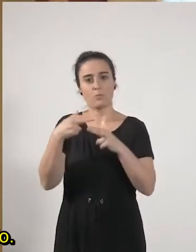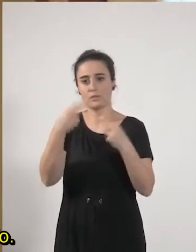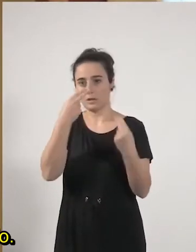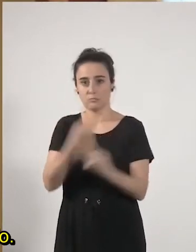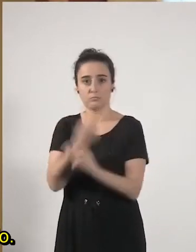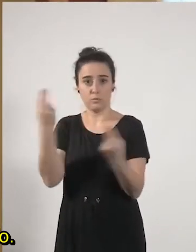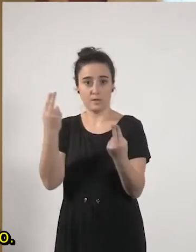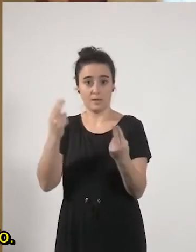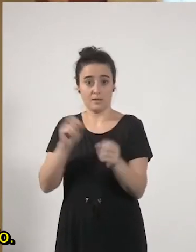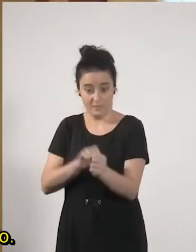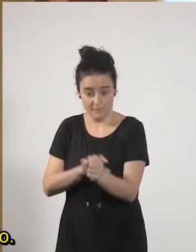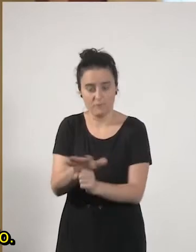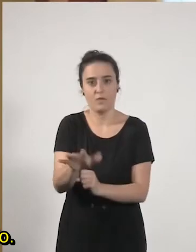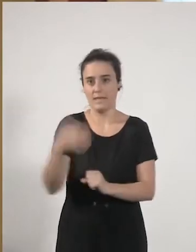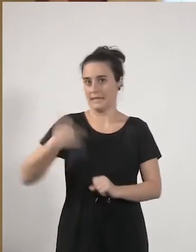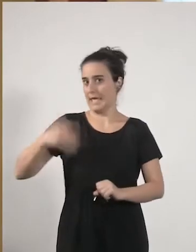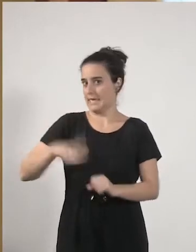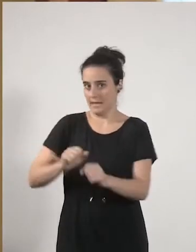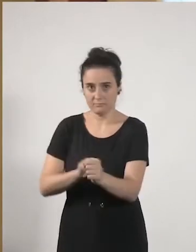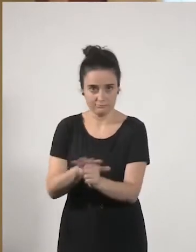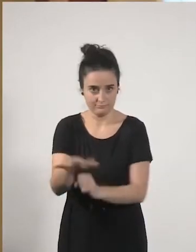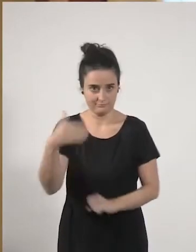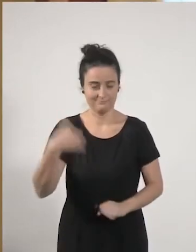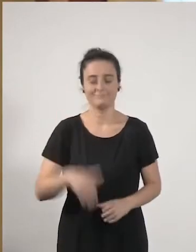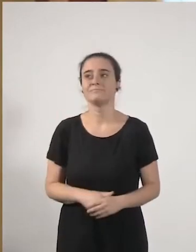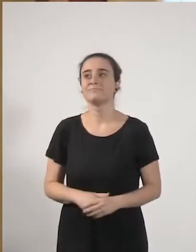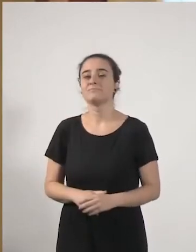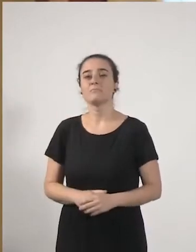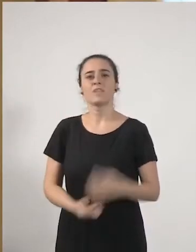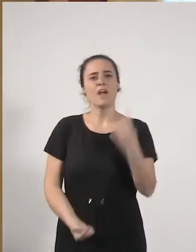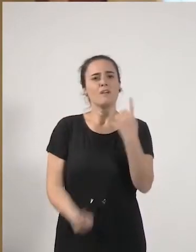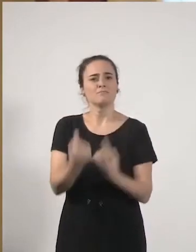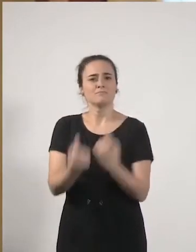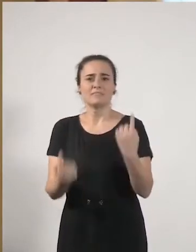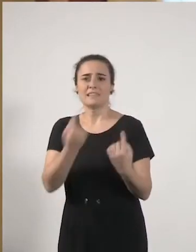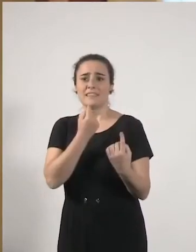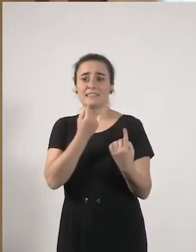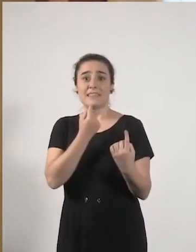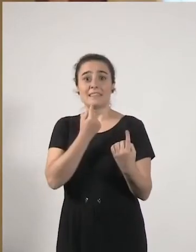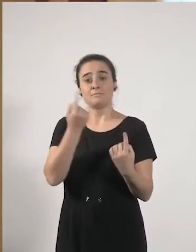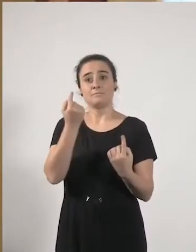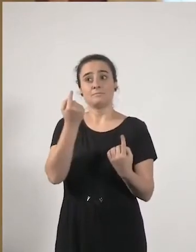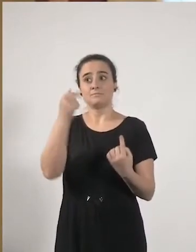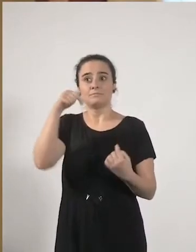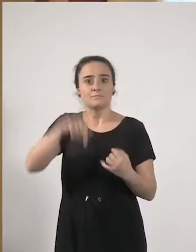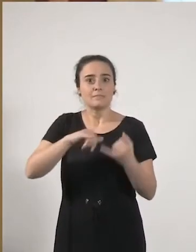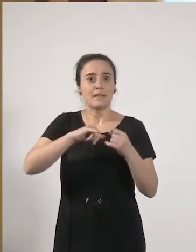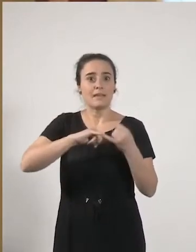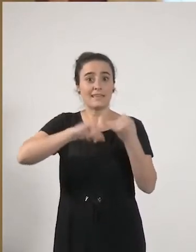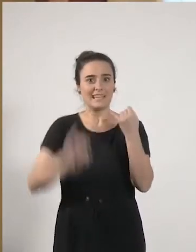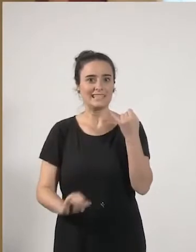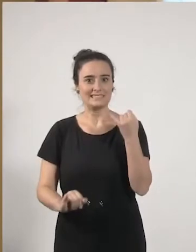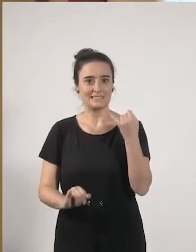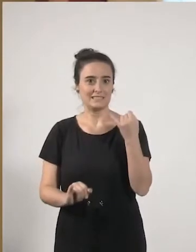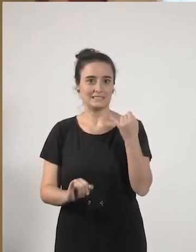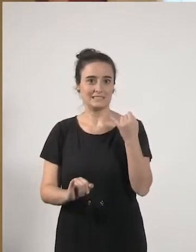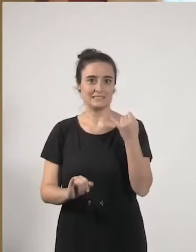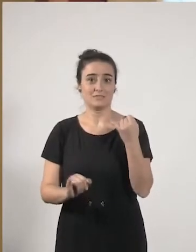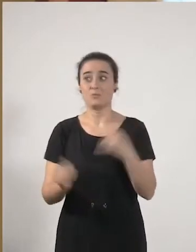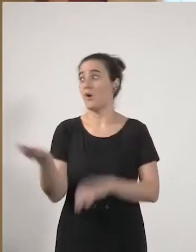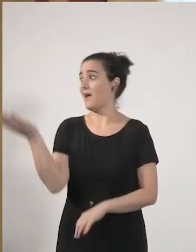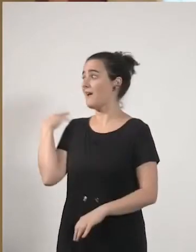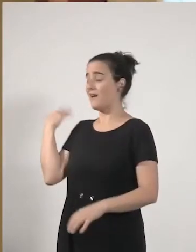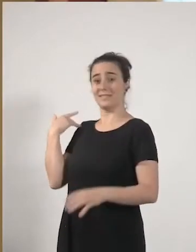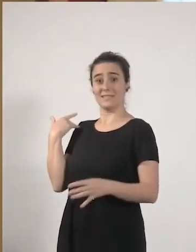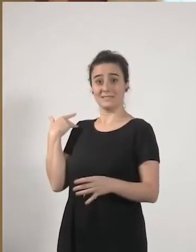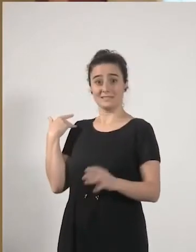hecho ya lo está haciendo. Hay quien dice que no saldremos de esta crisis de la misma manera que hemos